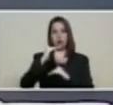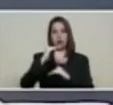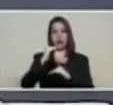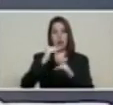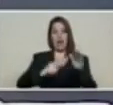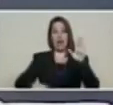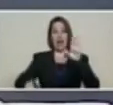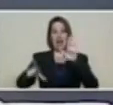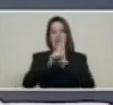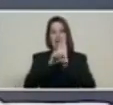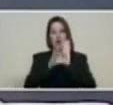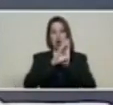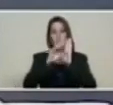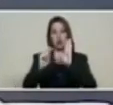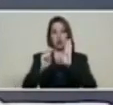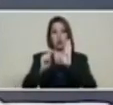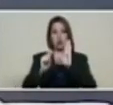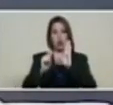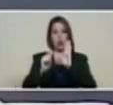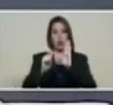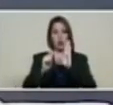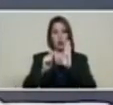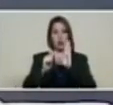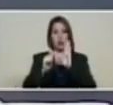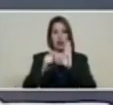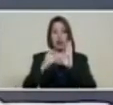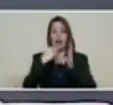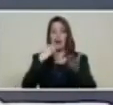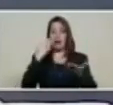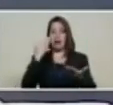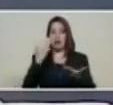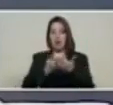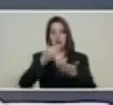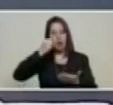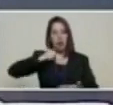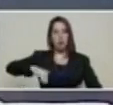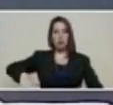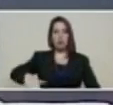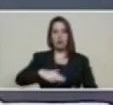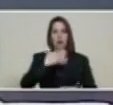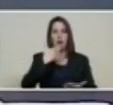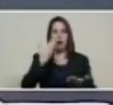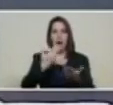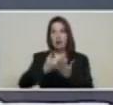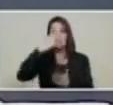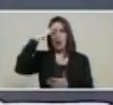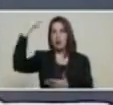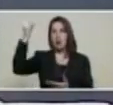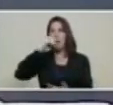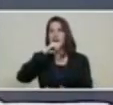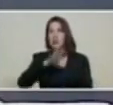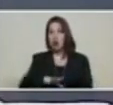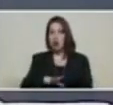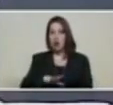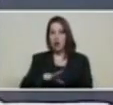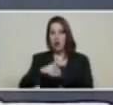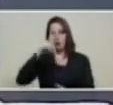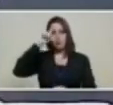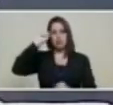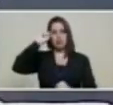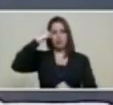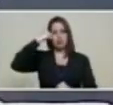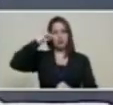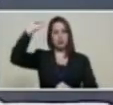constitucional gracias al pueblo gracias a Dios gracias a la historia gloriosa que hemos